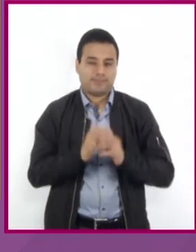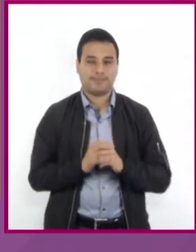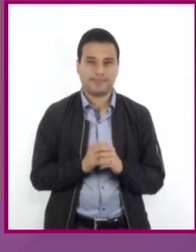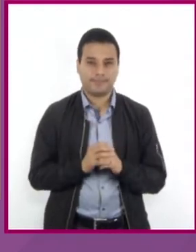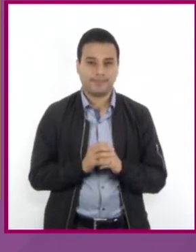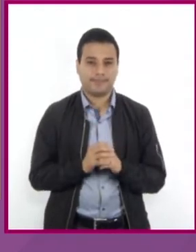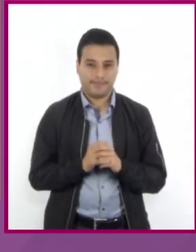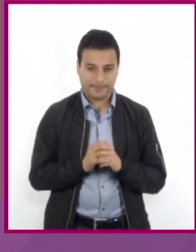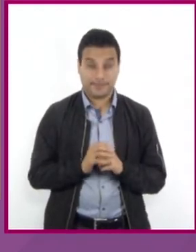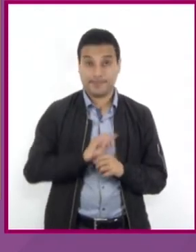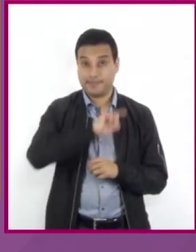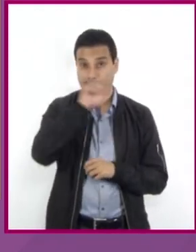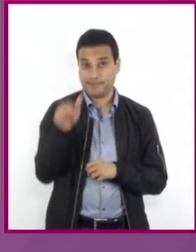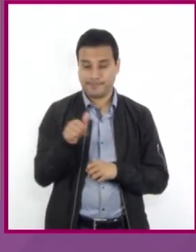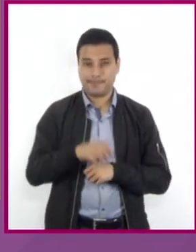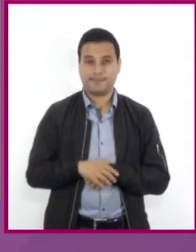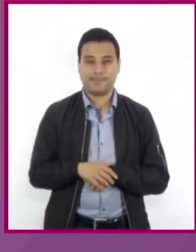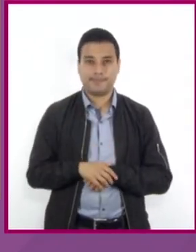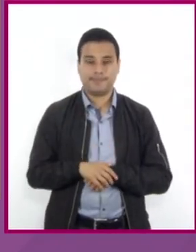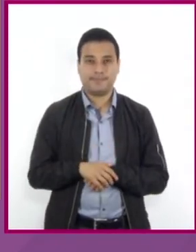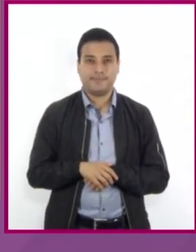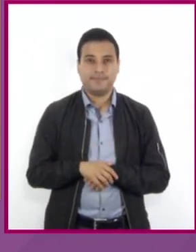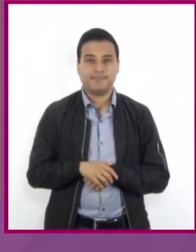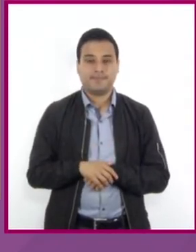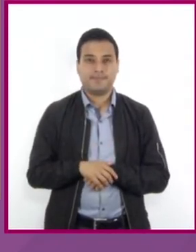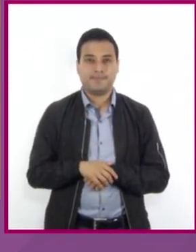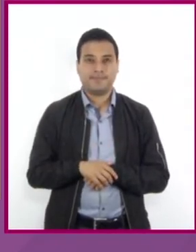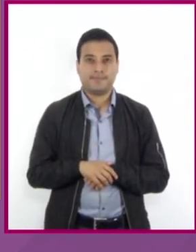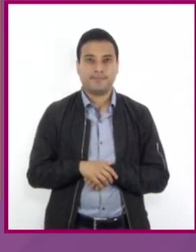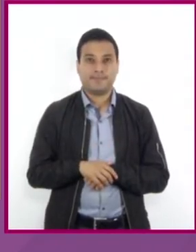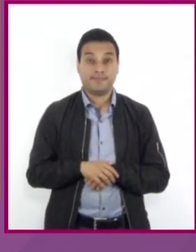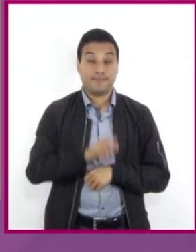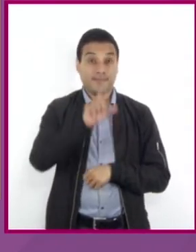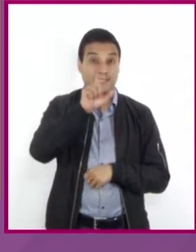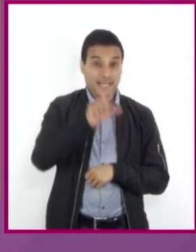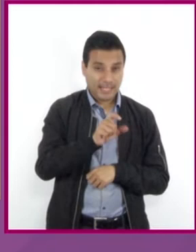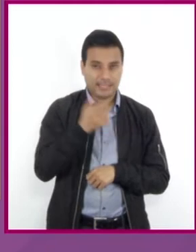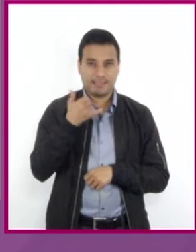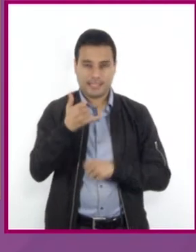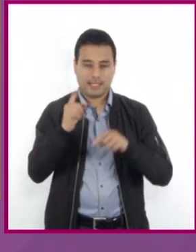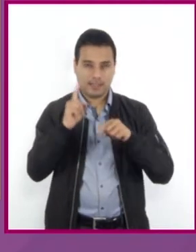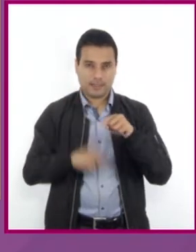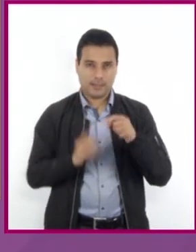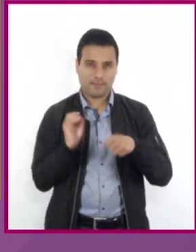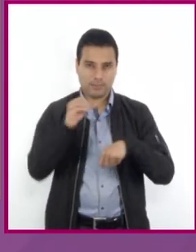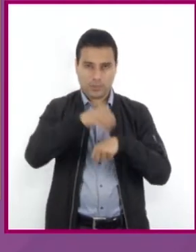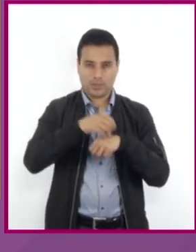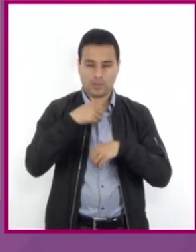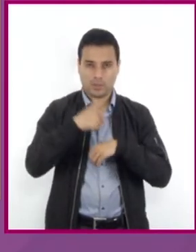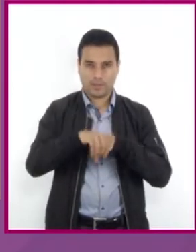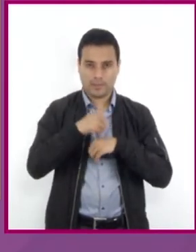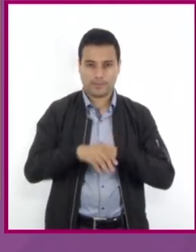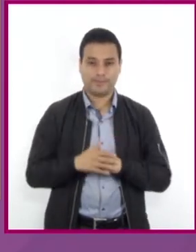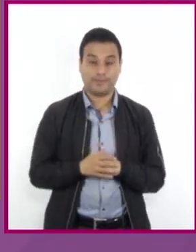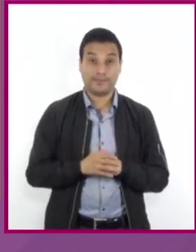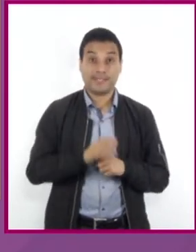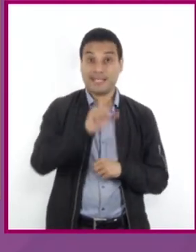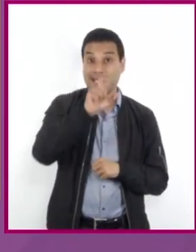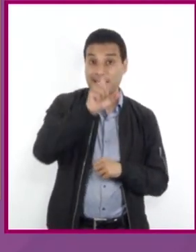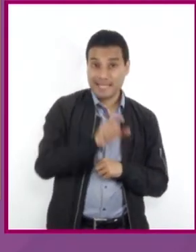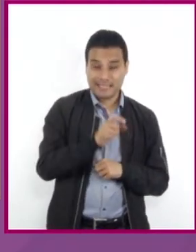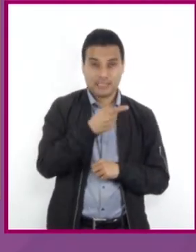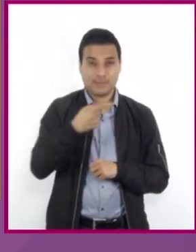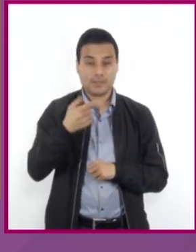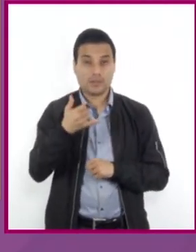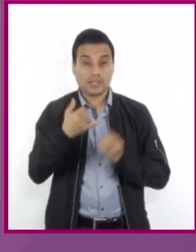Posteriormente, sustituimos valores numéricos de X y de Y en la segunda ecuación. X menos Y